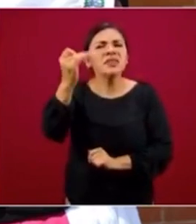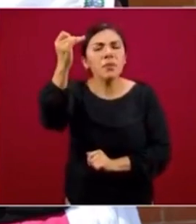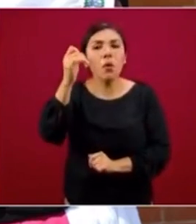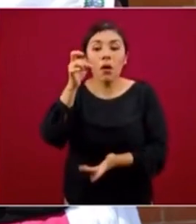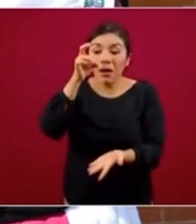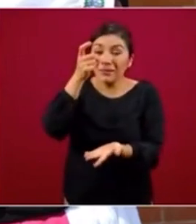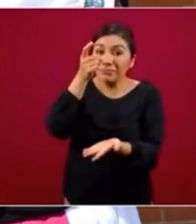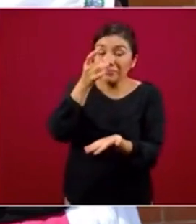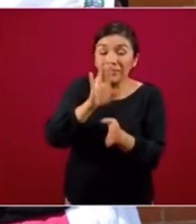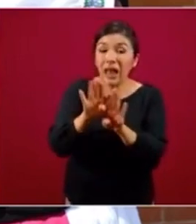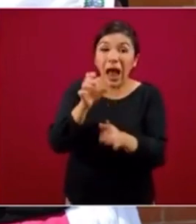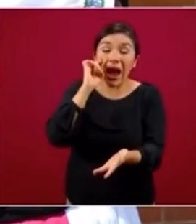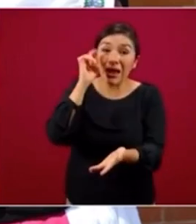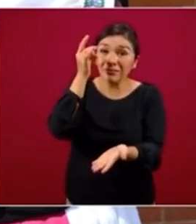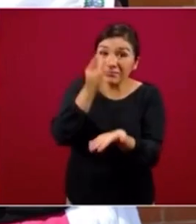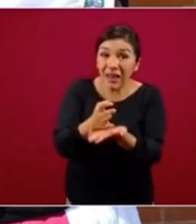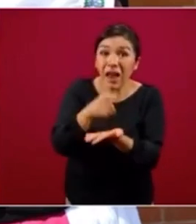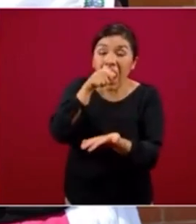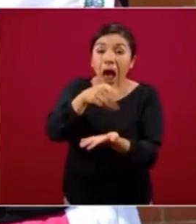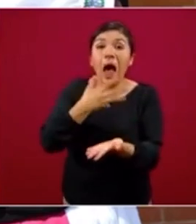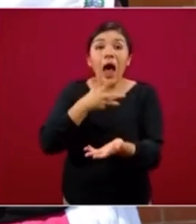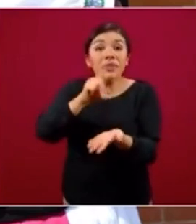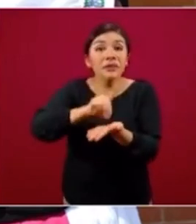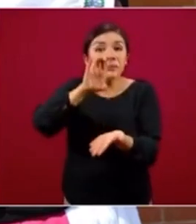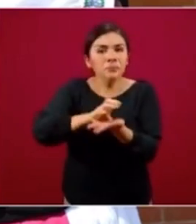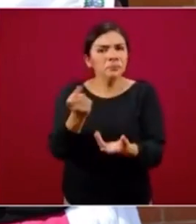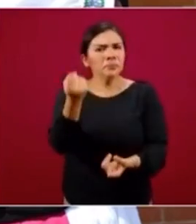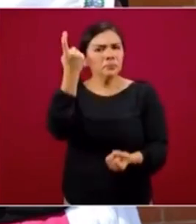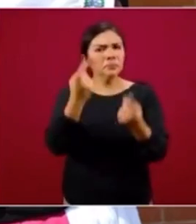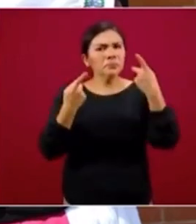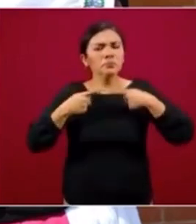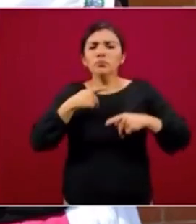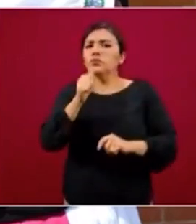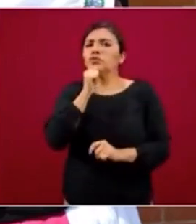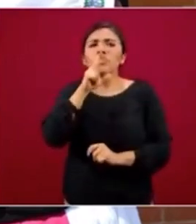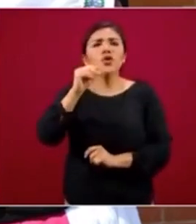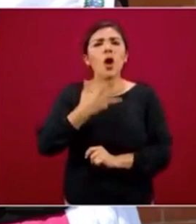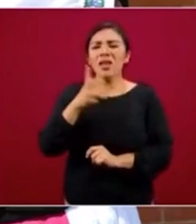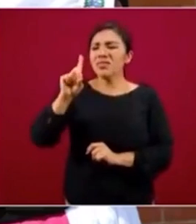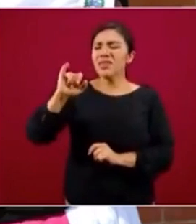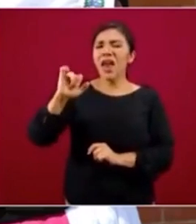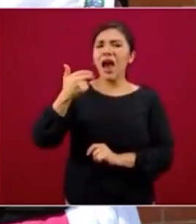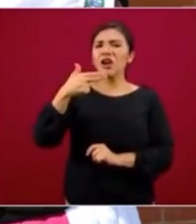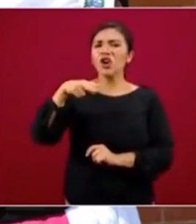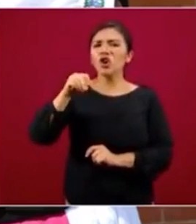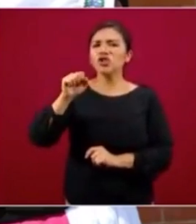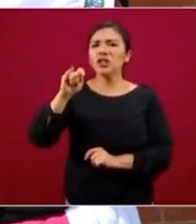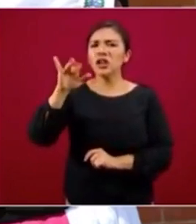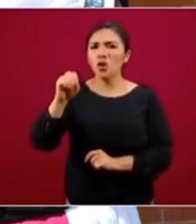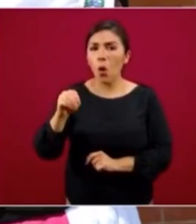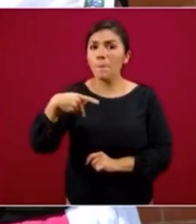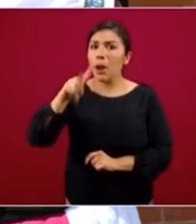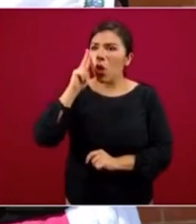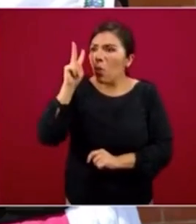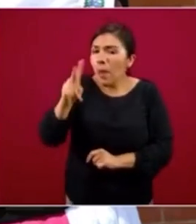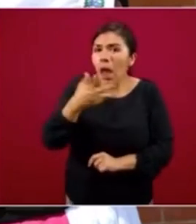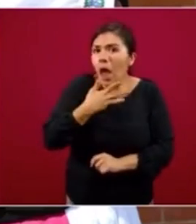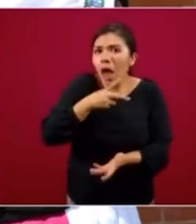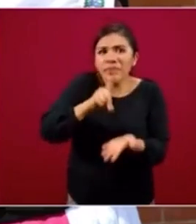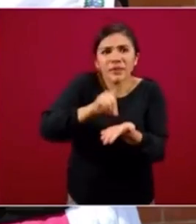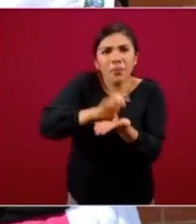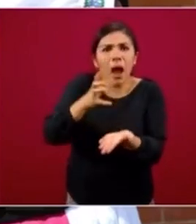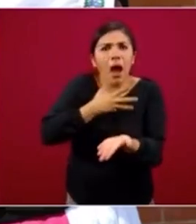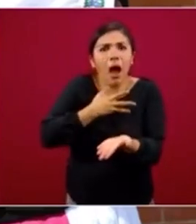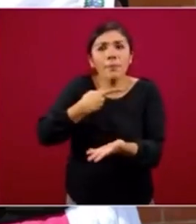diagnóstico, porque hemos referido que hay personas que no tienen el diagnóstico, aunque nosotros vemos que la discapacidad es